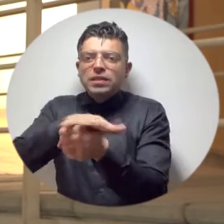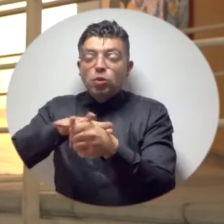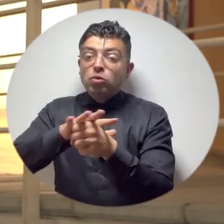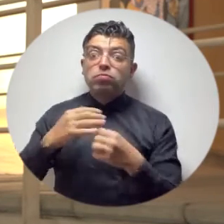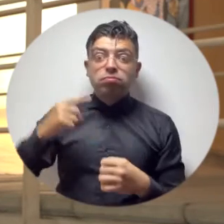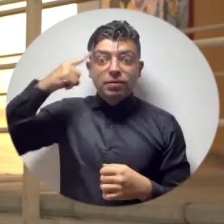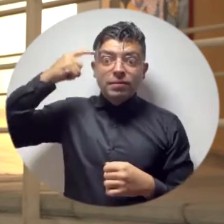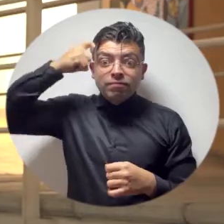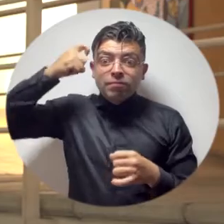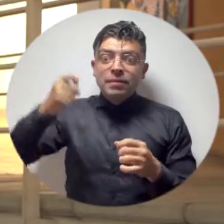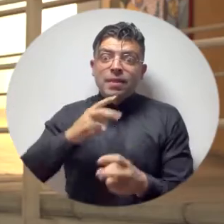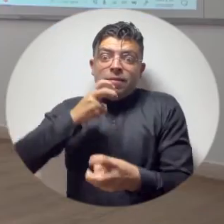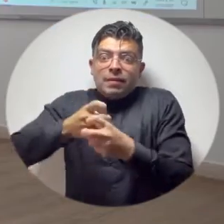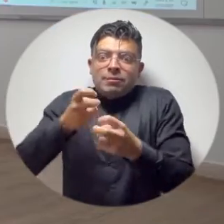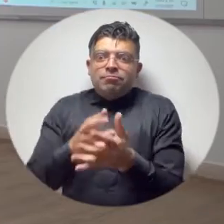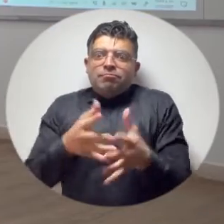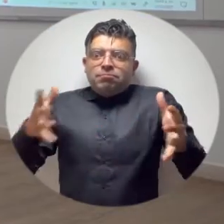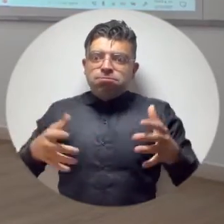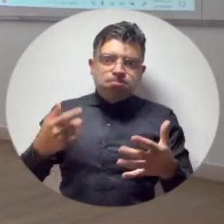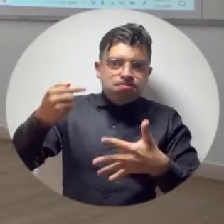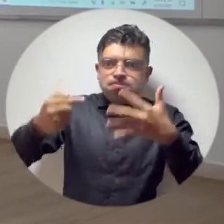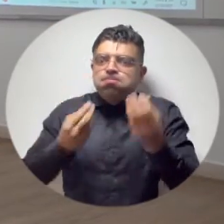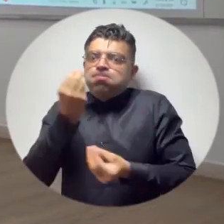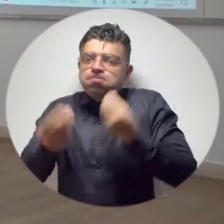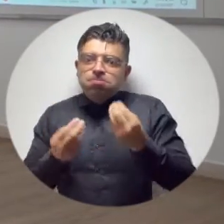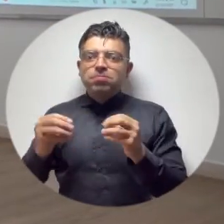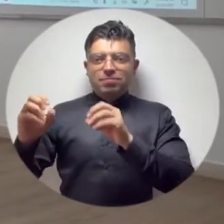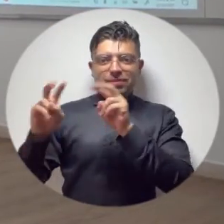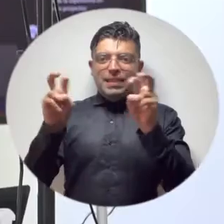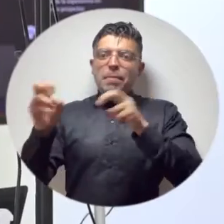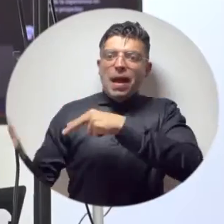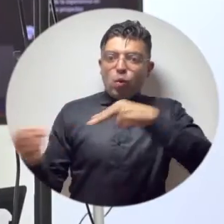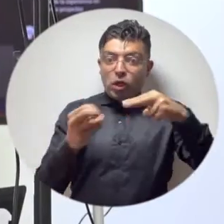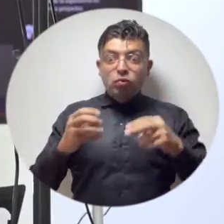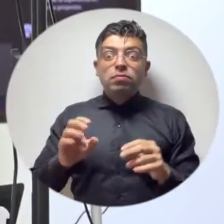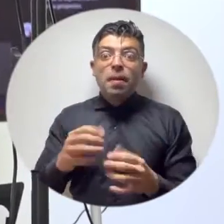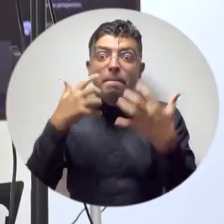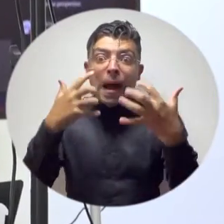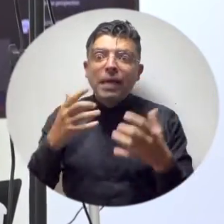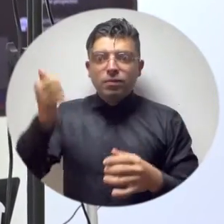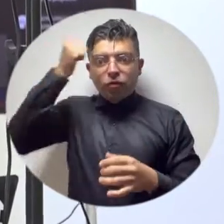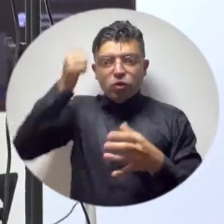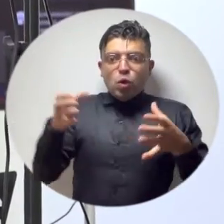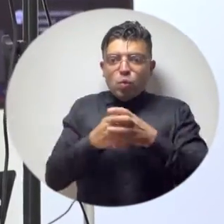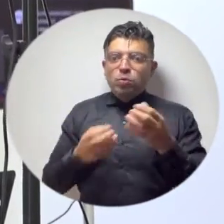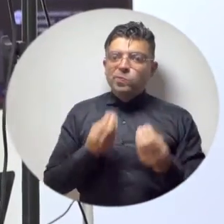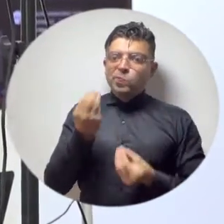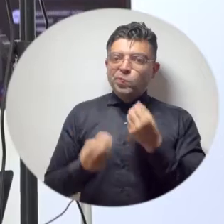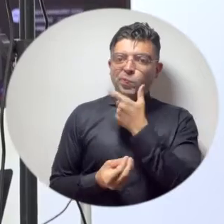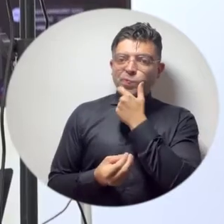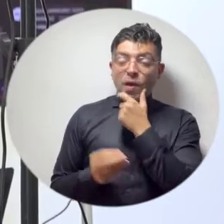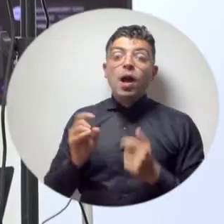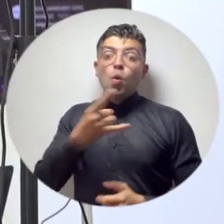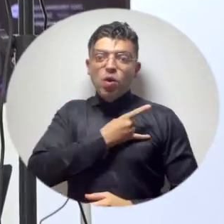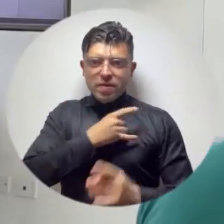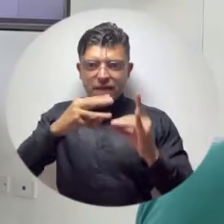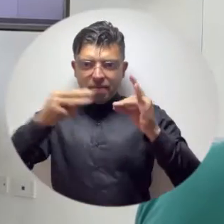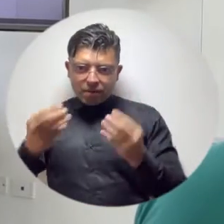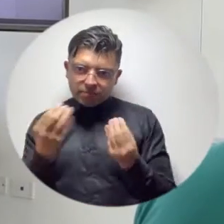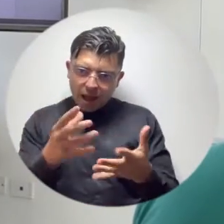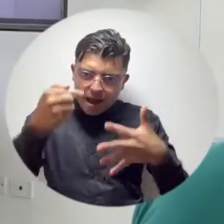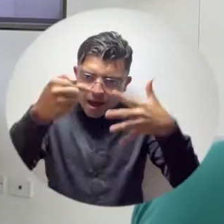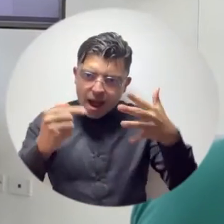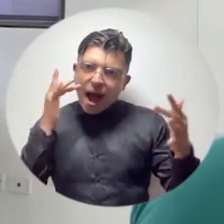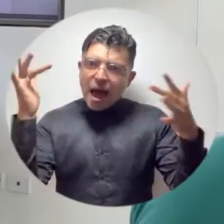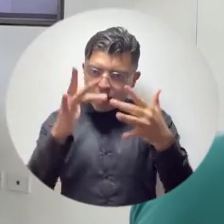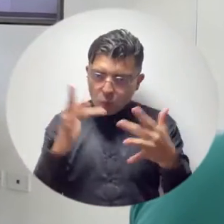desafíos grandes para la educación, especialmente para nosotros los profesores. La universidad creó las condiciones necesarias para que